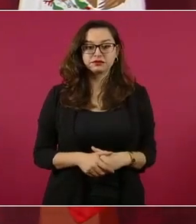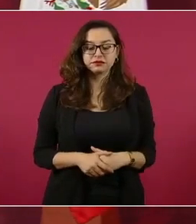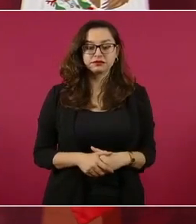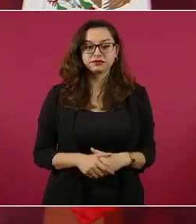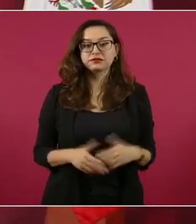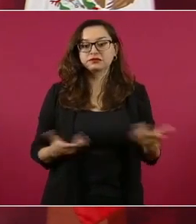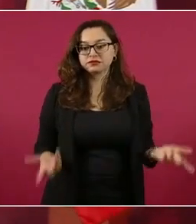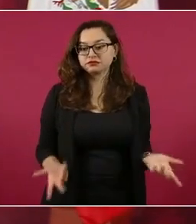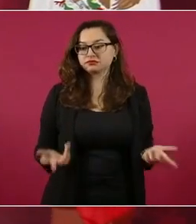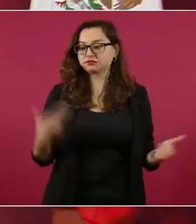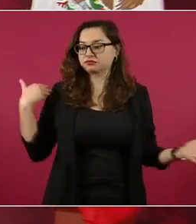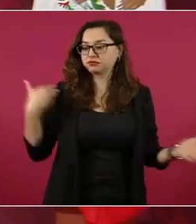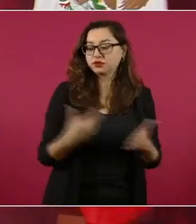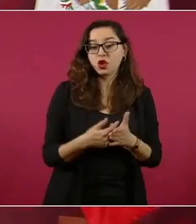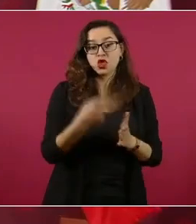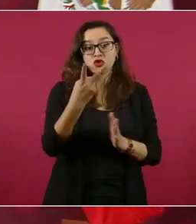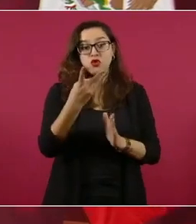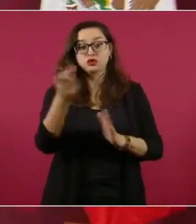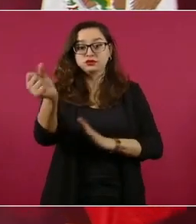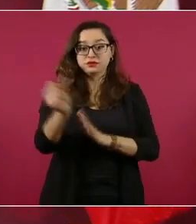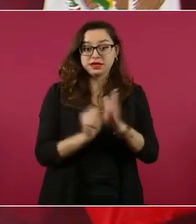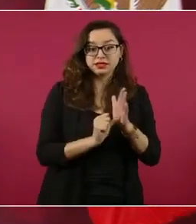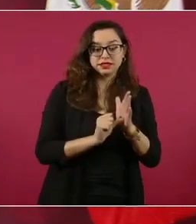socio comercial de Estados Unidos.